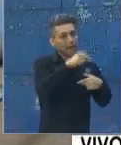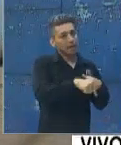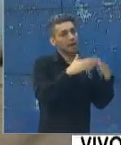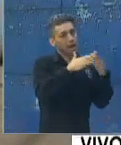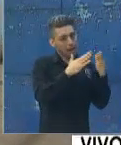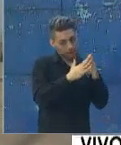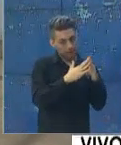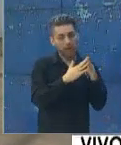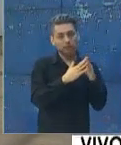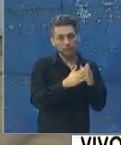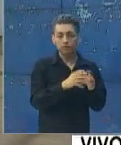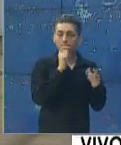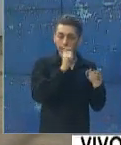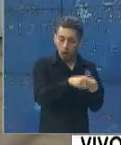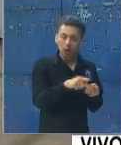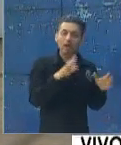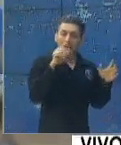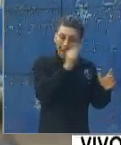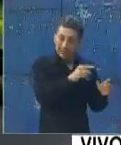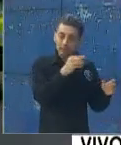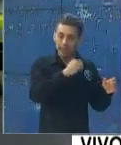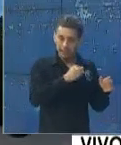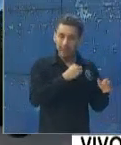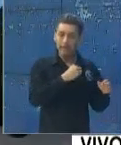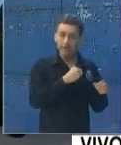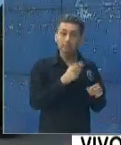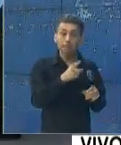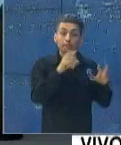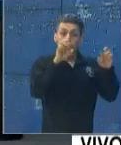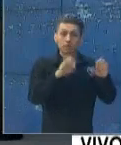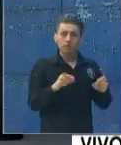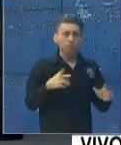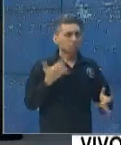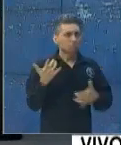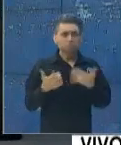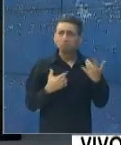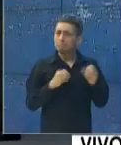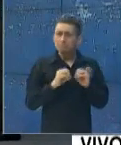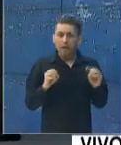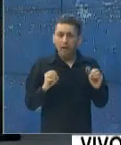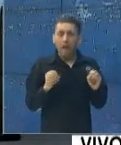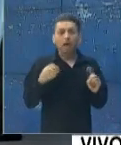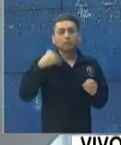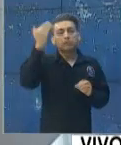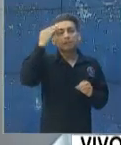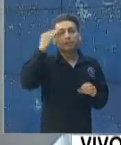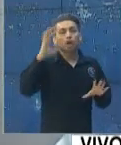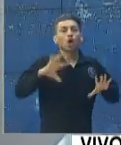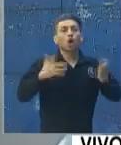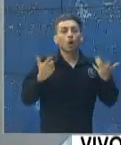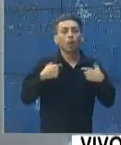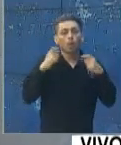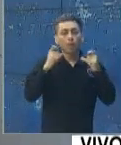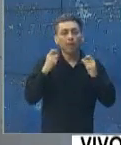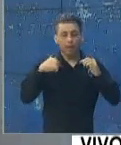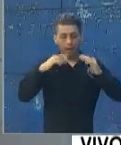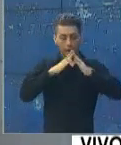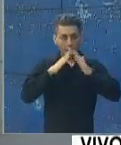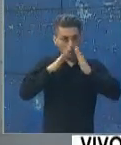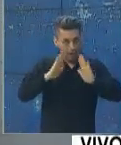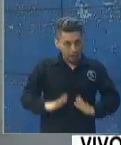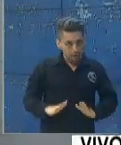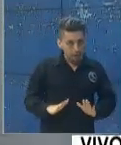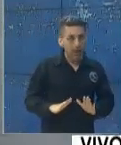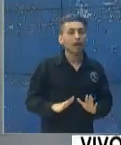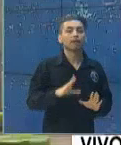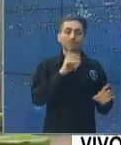Y es esa la intención, que las personas que son asintomáticas sepan qué cuidados deben tener dentro de su casa, y así